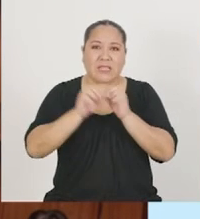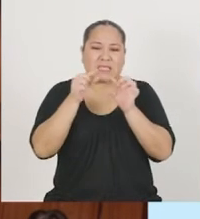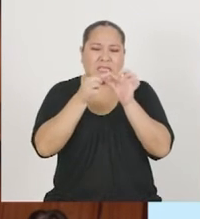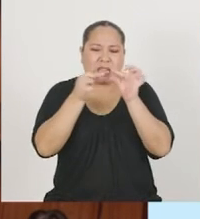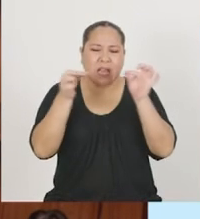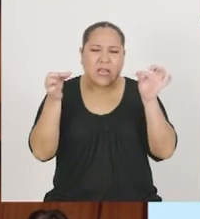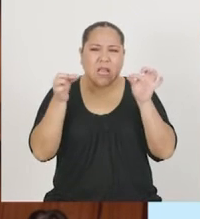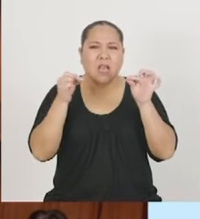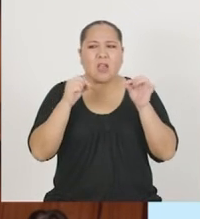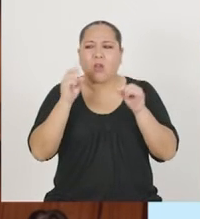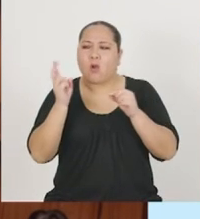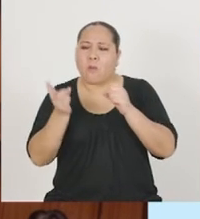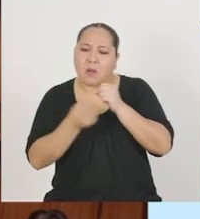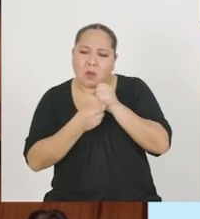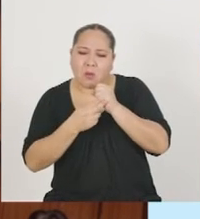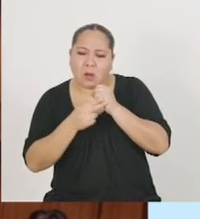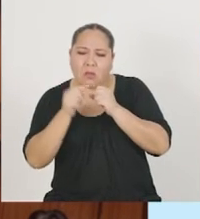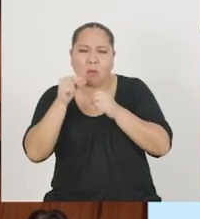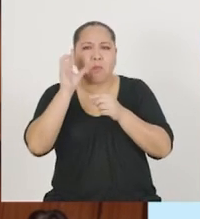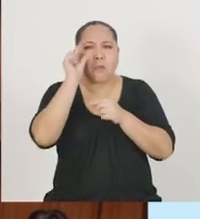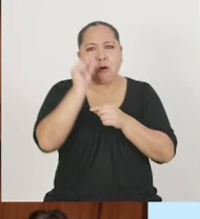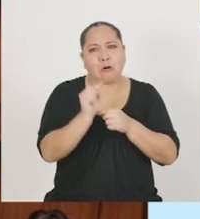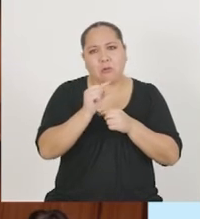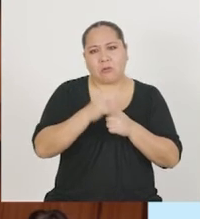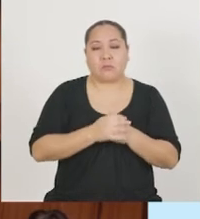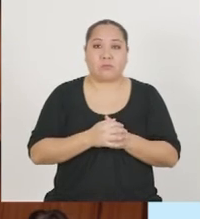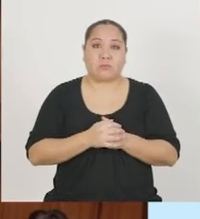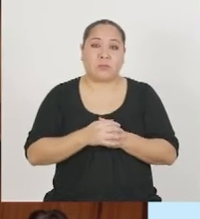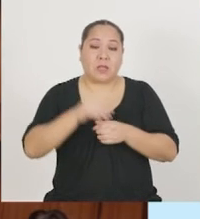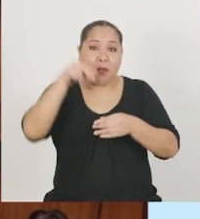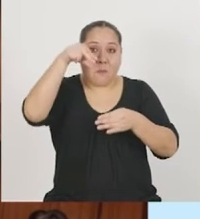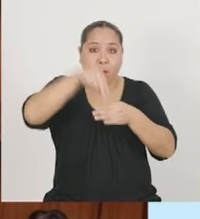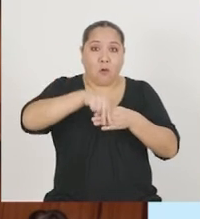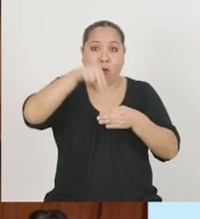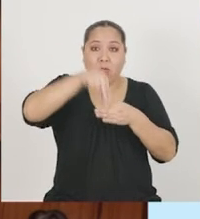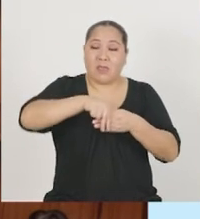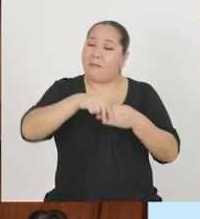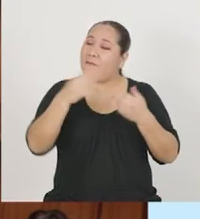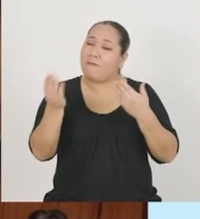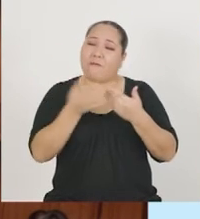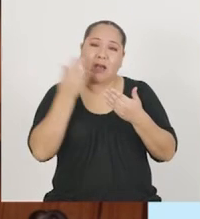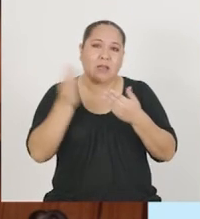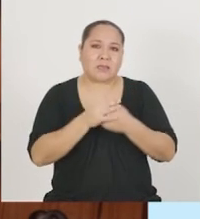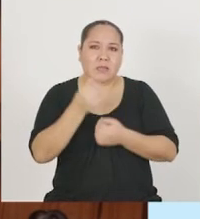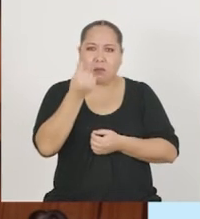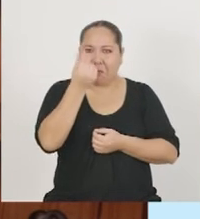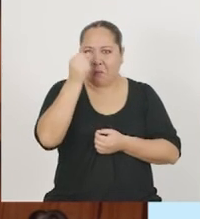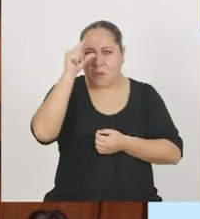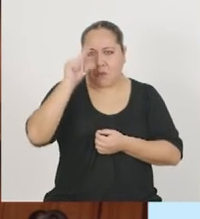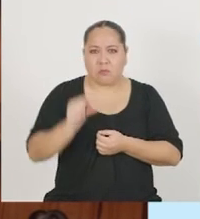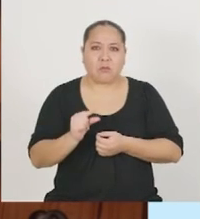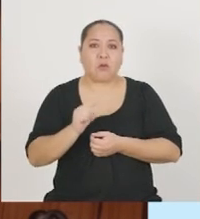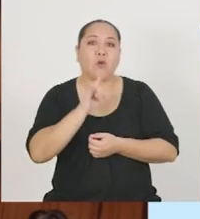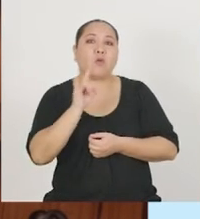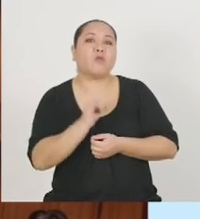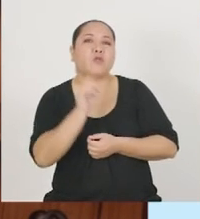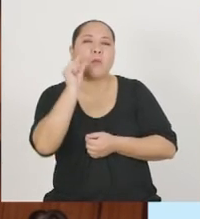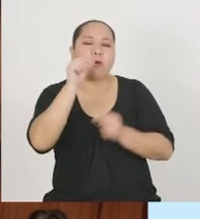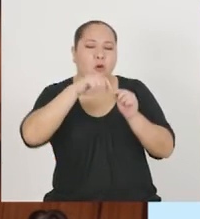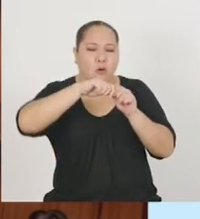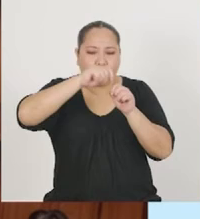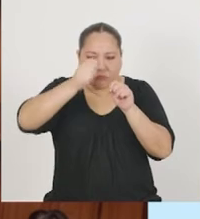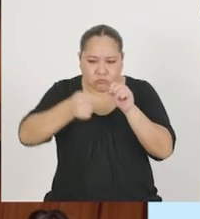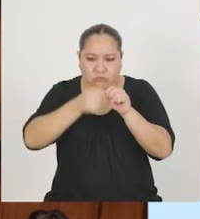Es delgado y ocupa poco espacio en los archivos. Se inserta fácilmente. Es barato porque usa